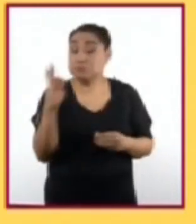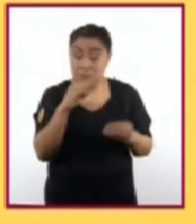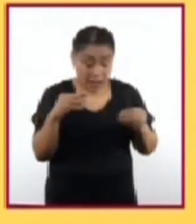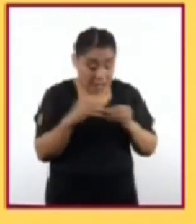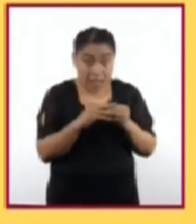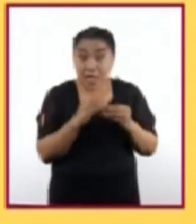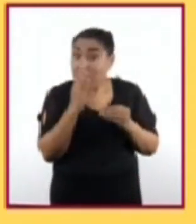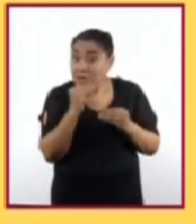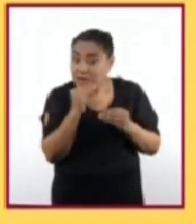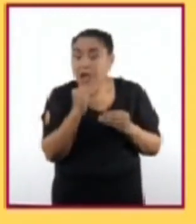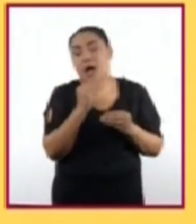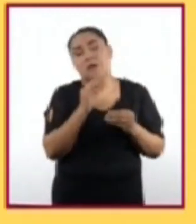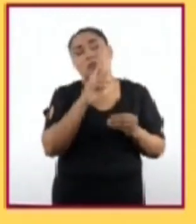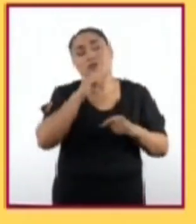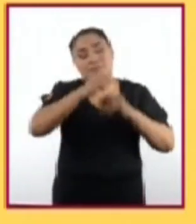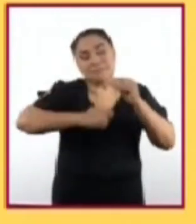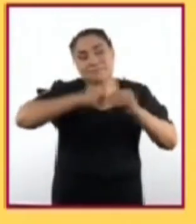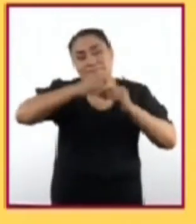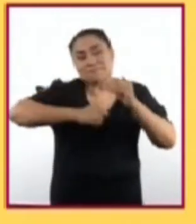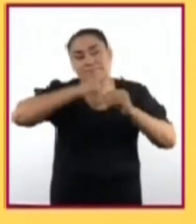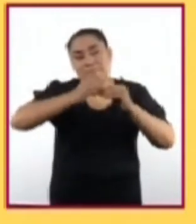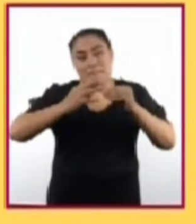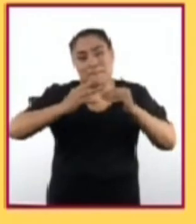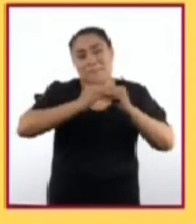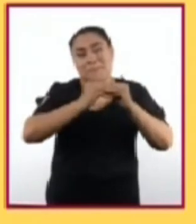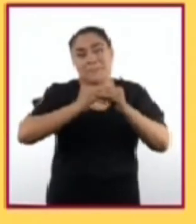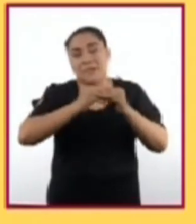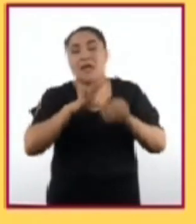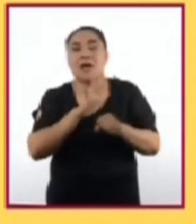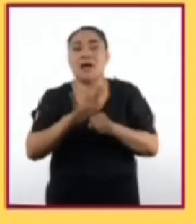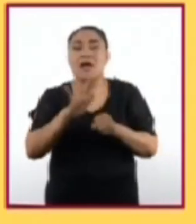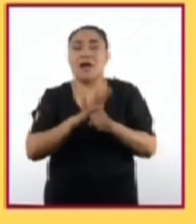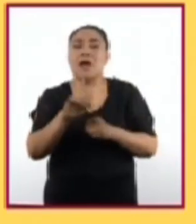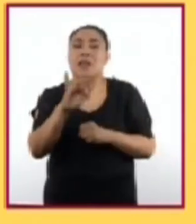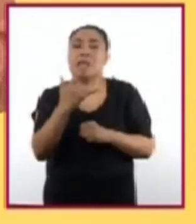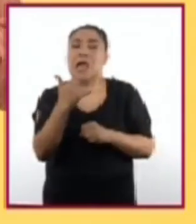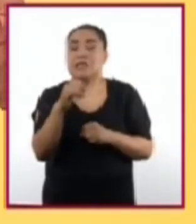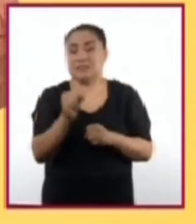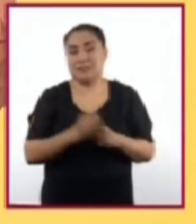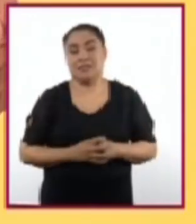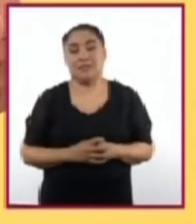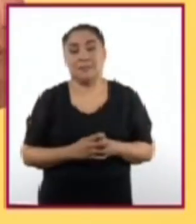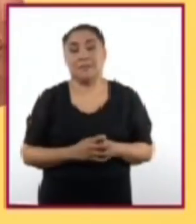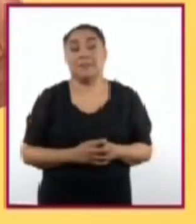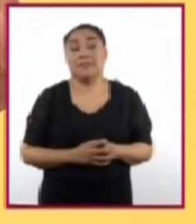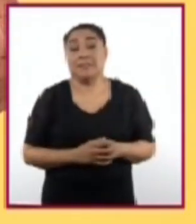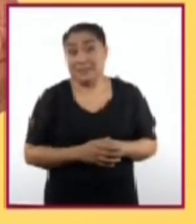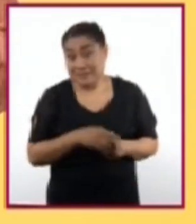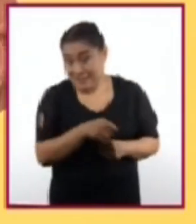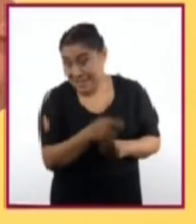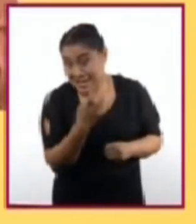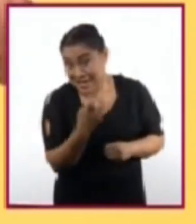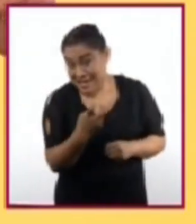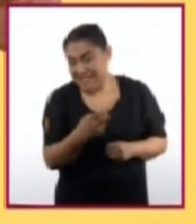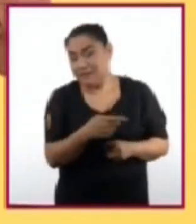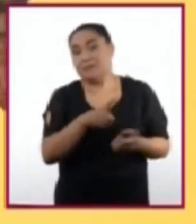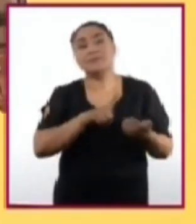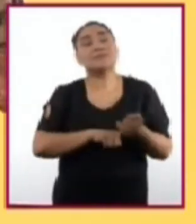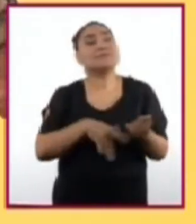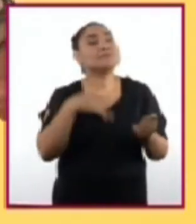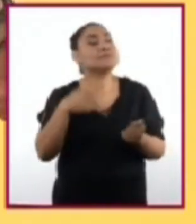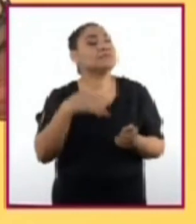perfectamente, sujeten la manguera al embudo por medio de un par de ligas. Este dispositivo será un